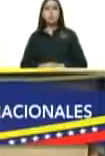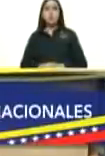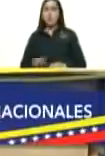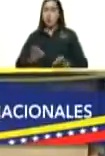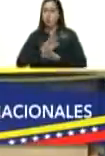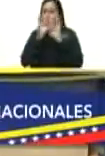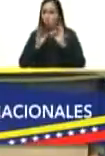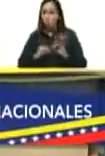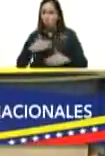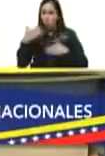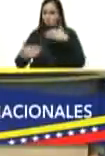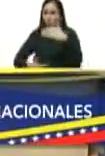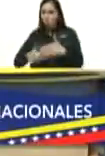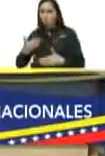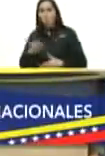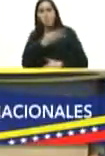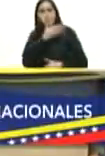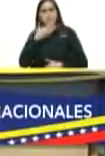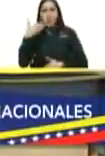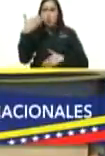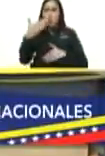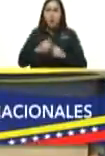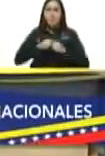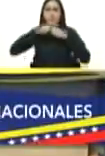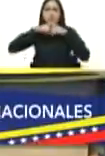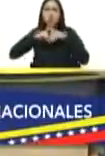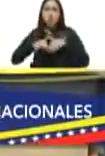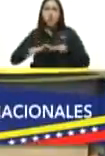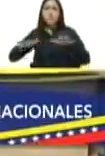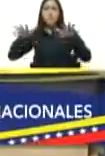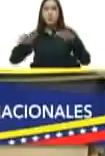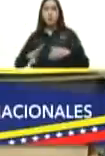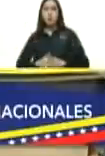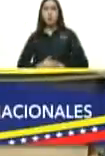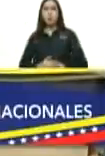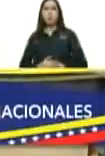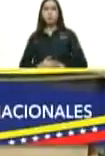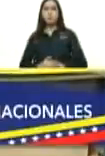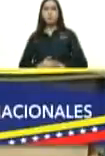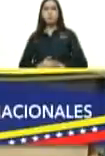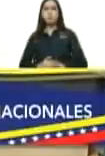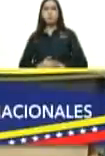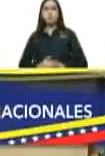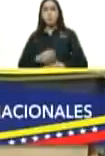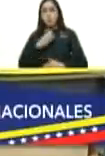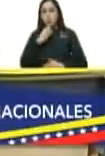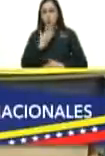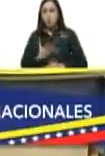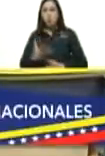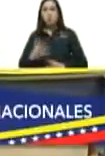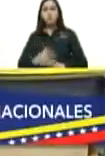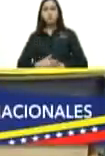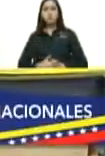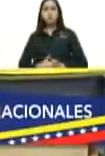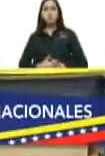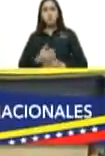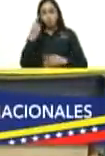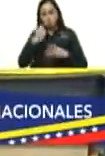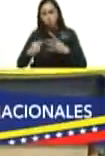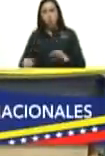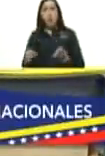progresiva de recuperación expansión de brillo cosas